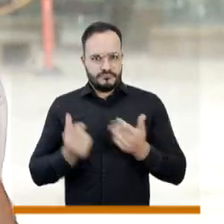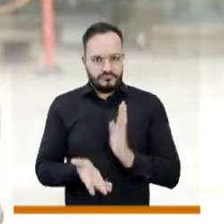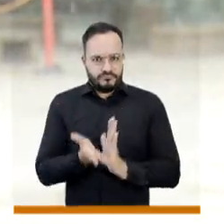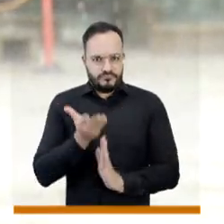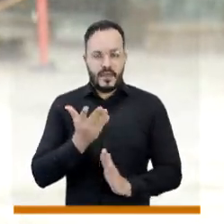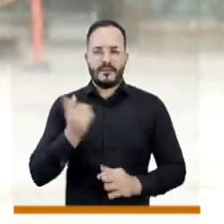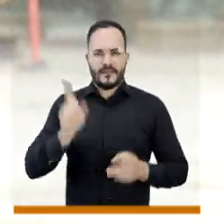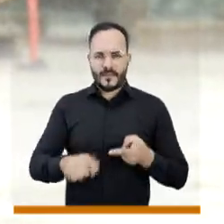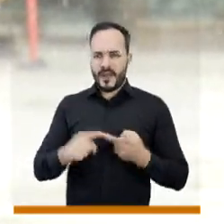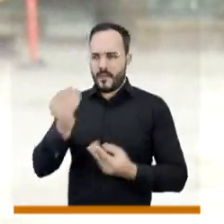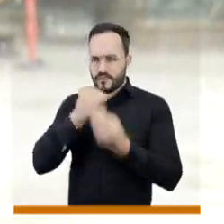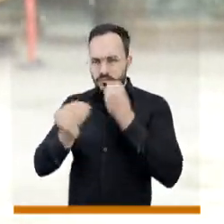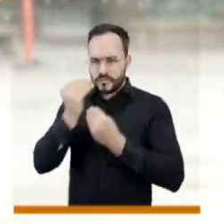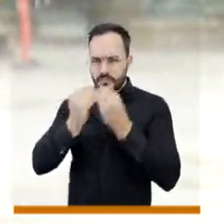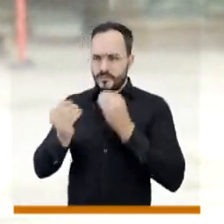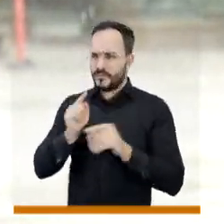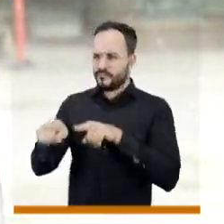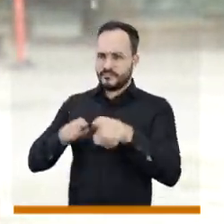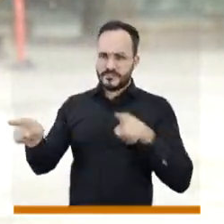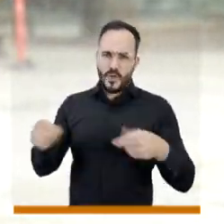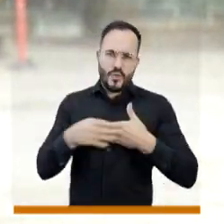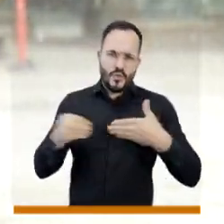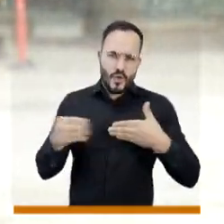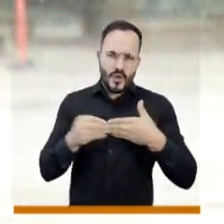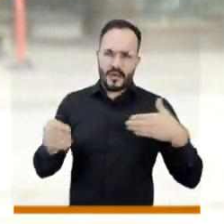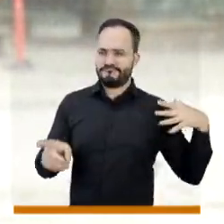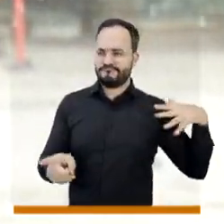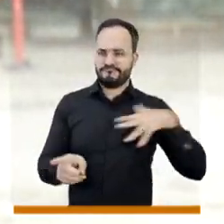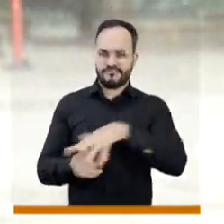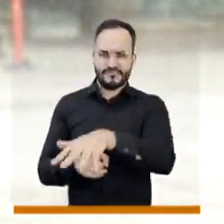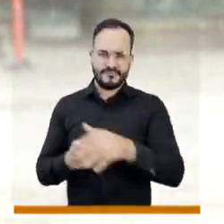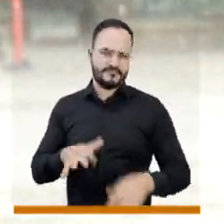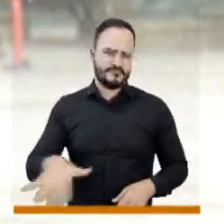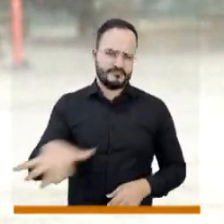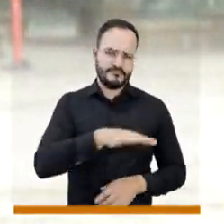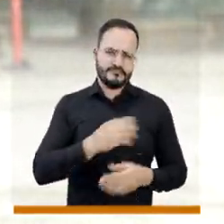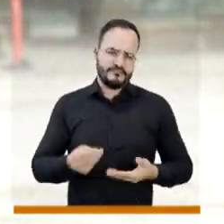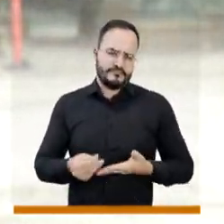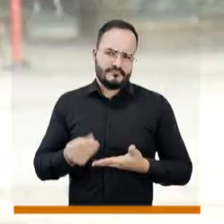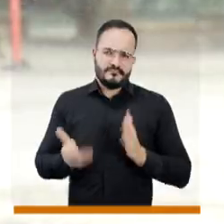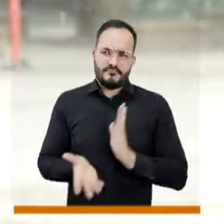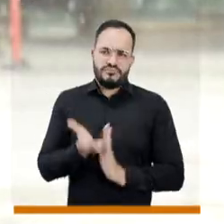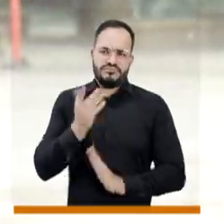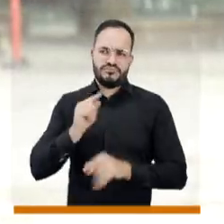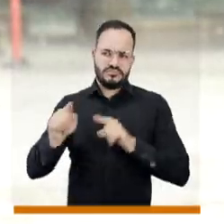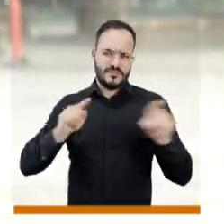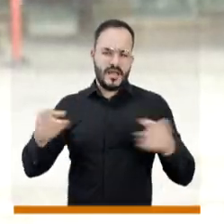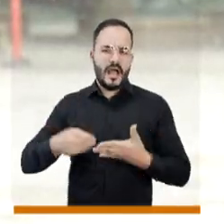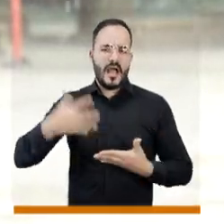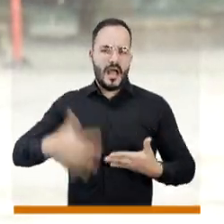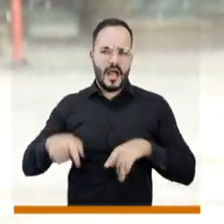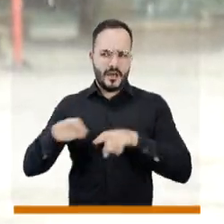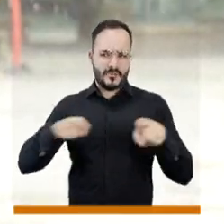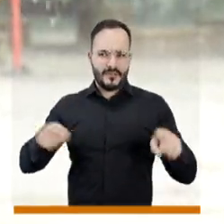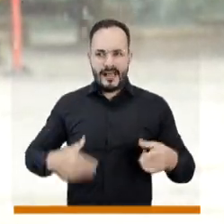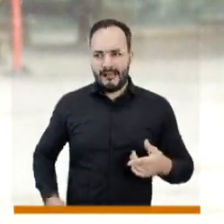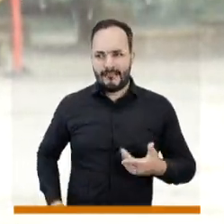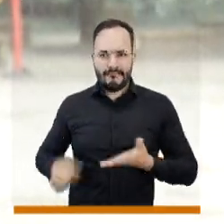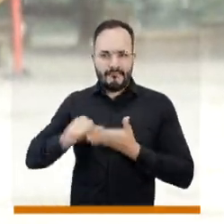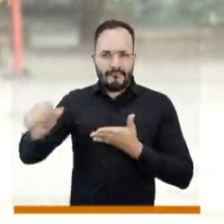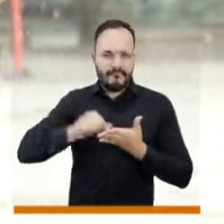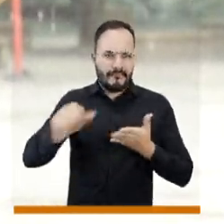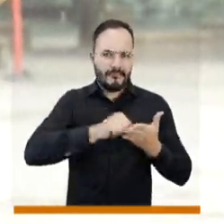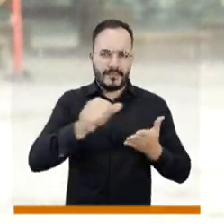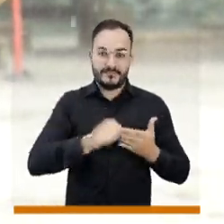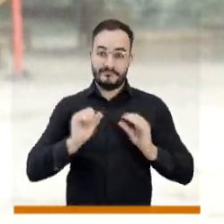los alimentos, de una cantidad de retos, el dólar ha hecho que crezcan mucho, el bolsillo, la necesidad de los bolsillos de los ciudadanos y todo lo que se